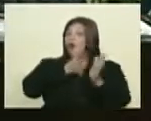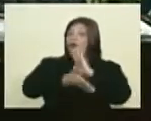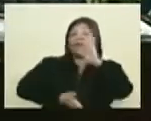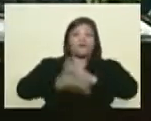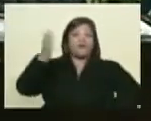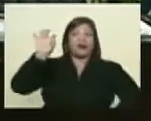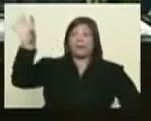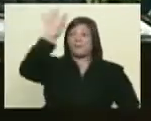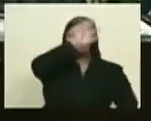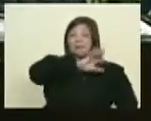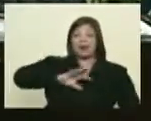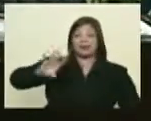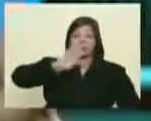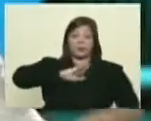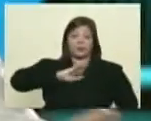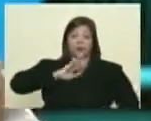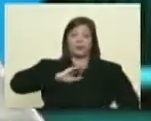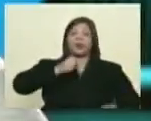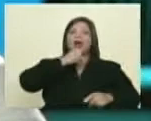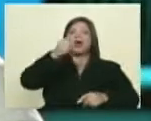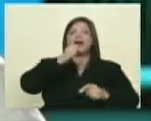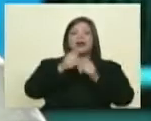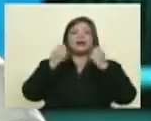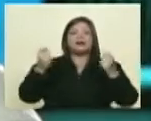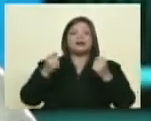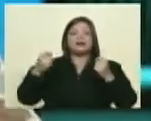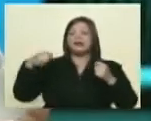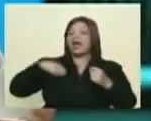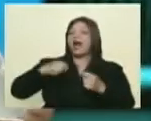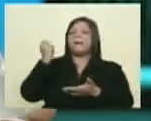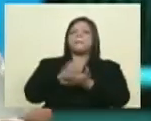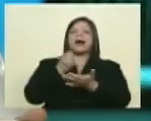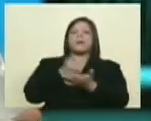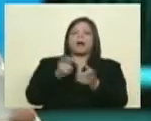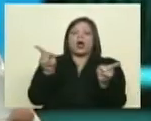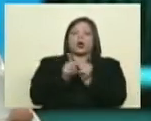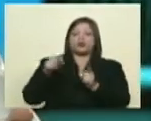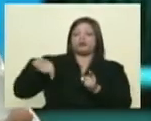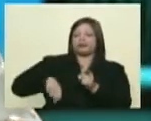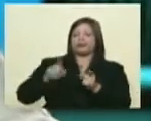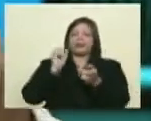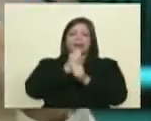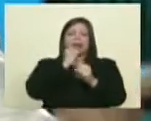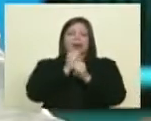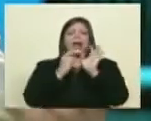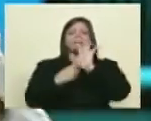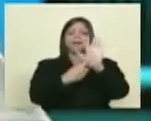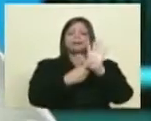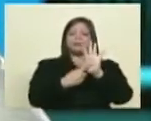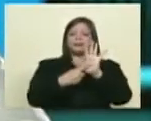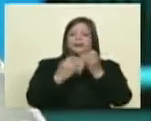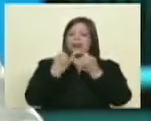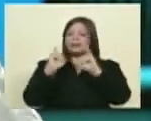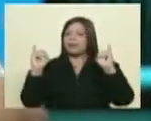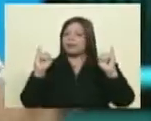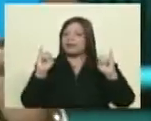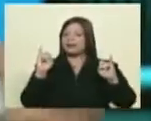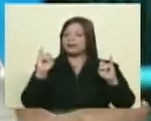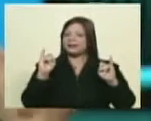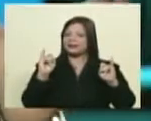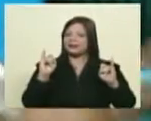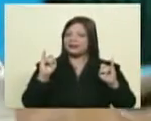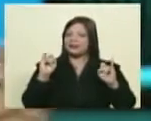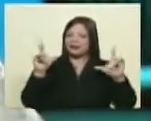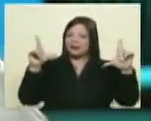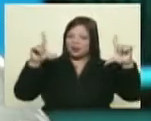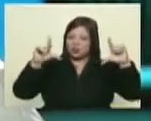para los para sus diarios son stringers o freelance y eso por supuesto que ha hecho que la independencia del periodista se